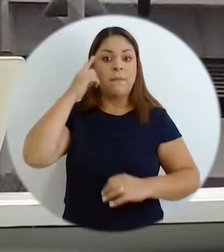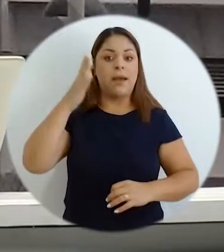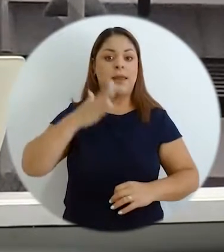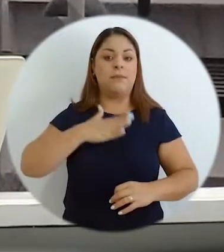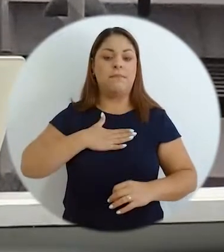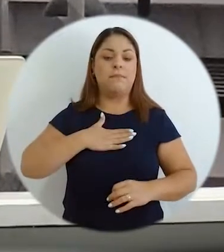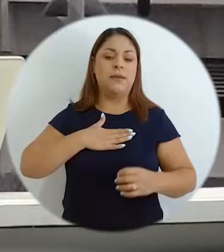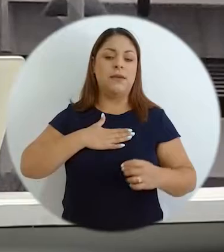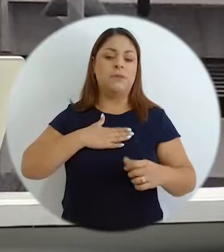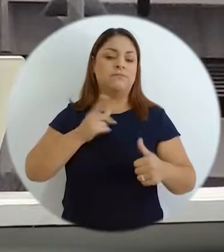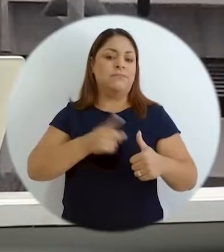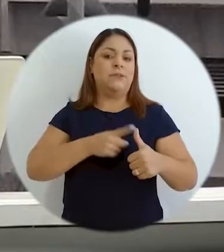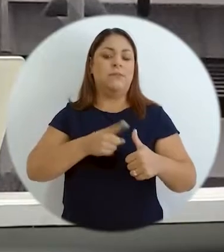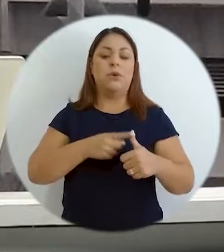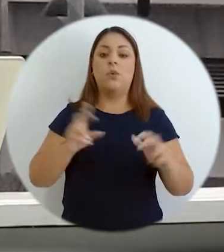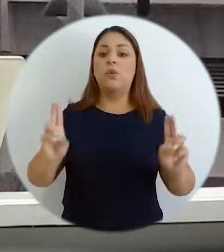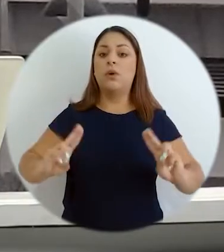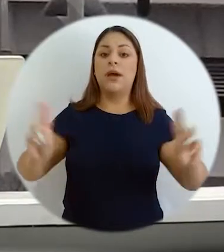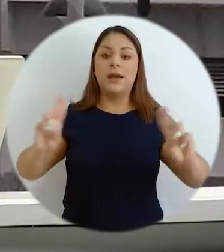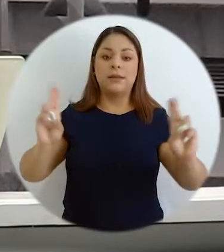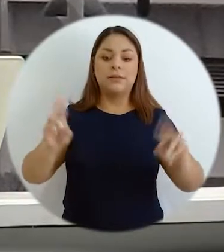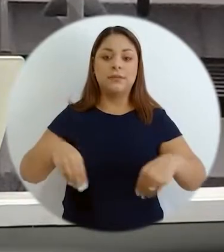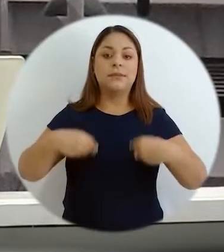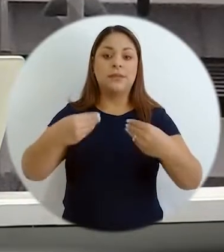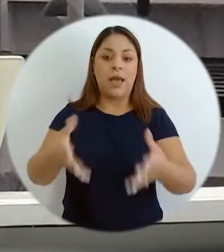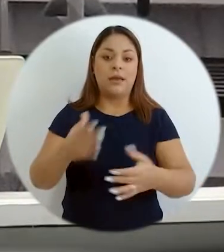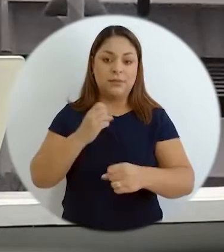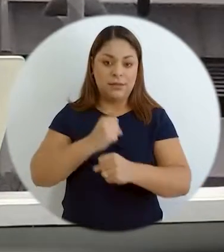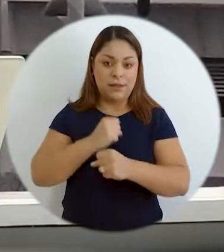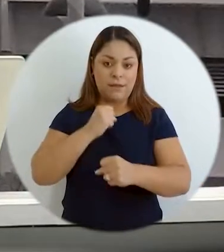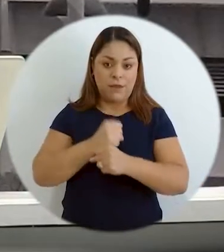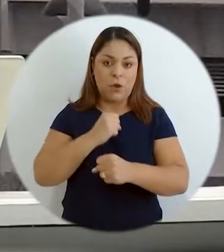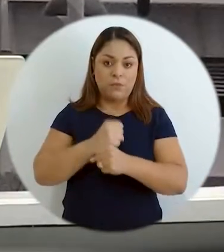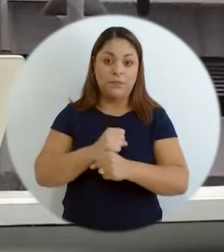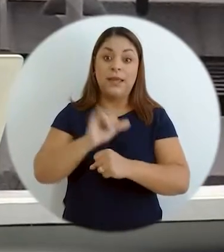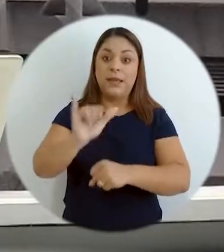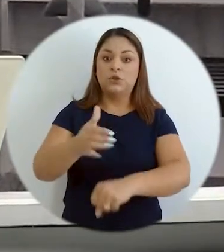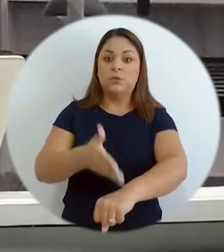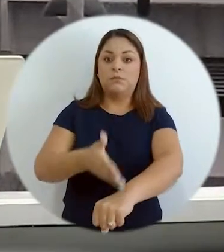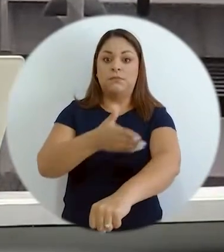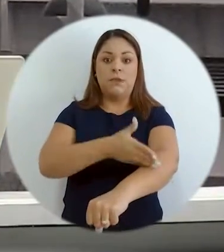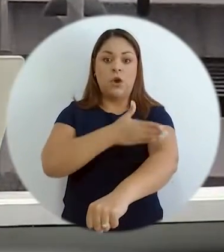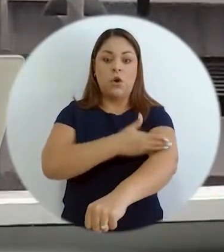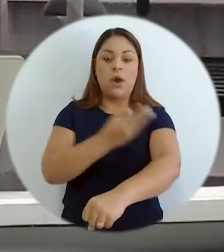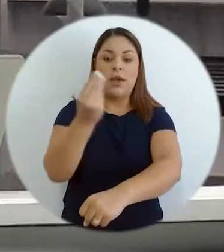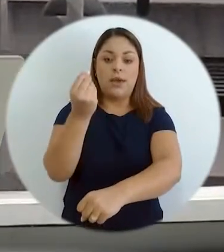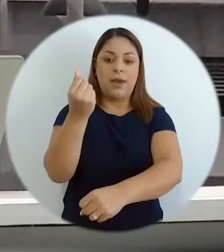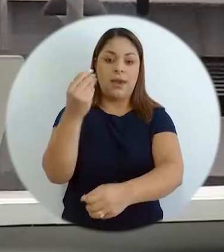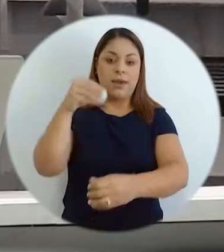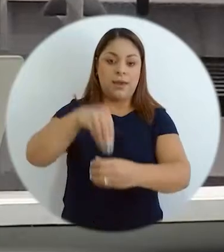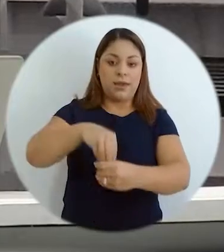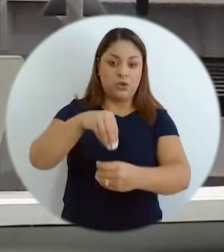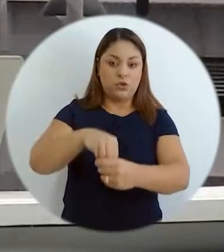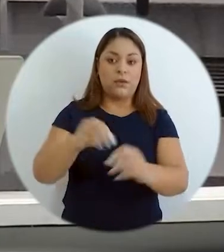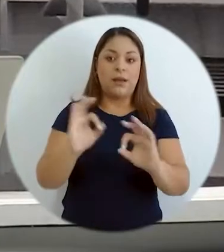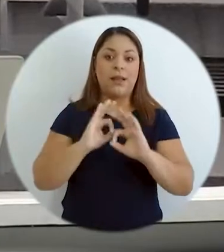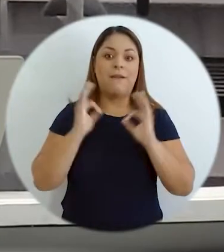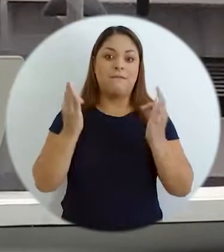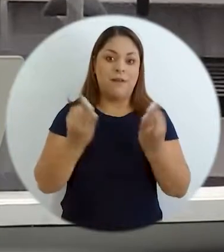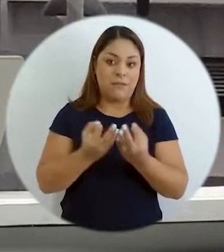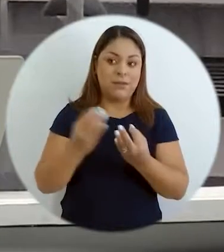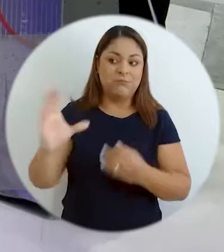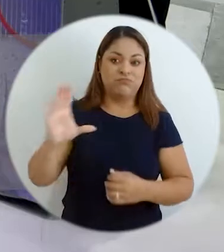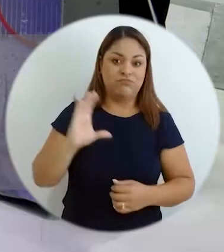de empleo, la generación de trabajo, de emprendimientos que puedan mejorar las condiciones de ingresos de las familias, que creo que es lo fundamental en estos momentos.